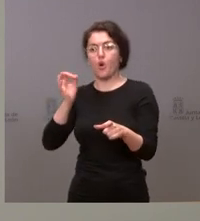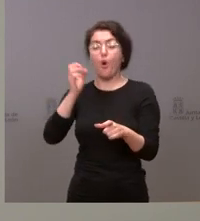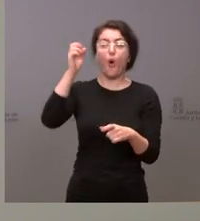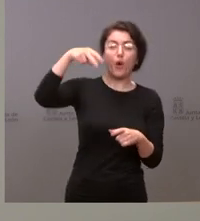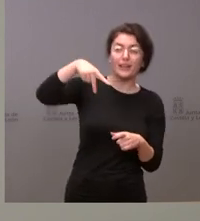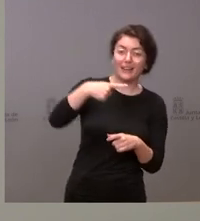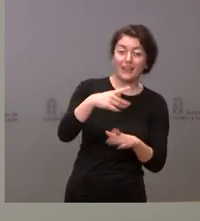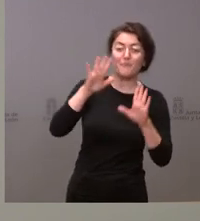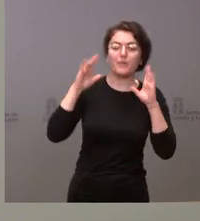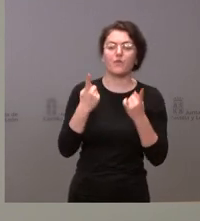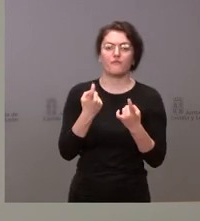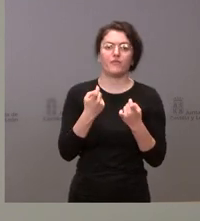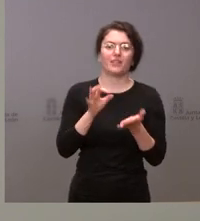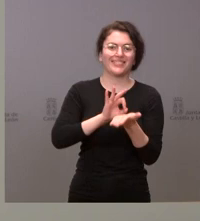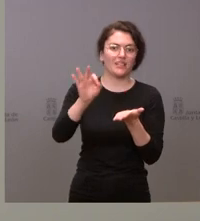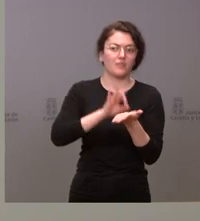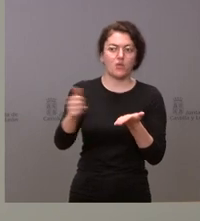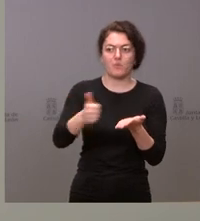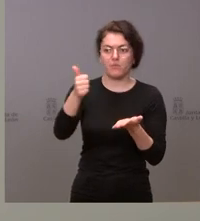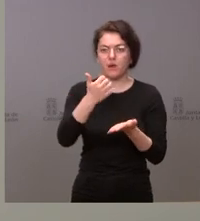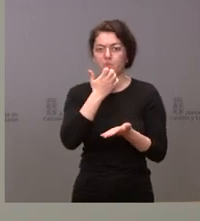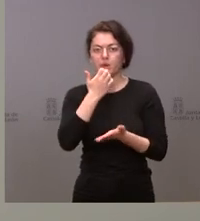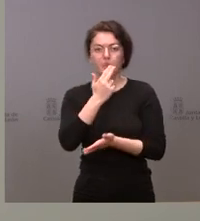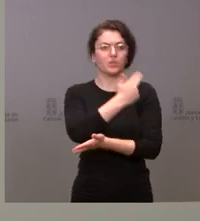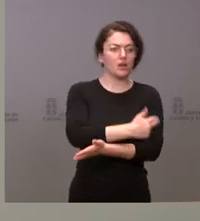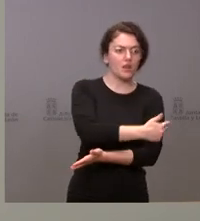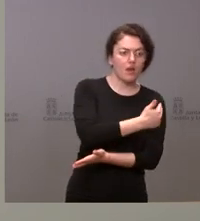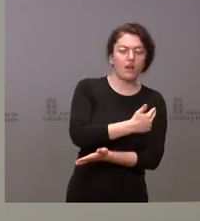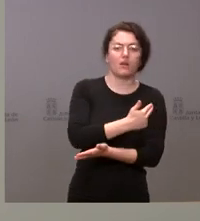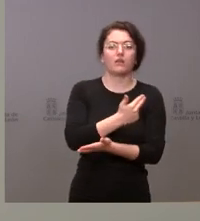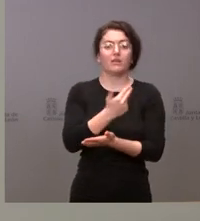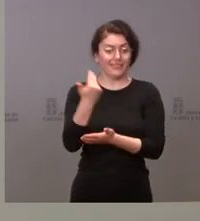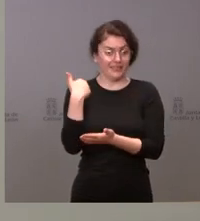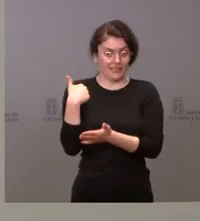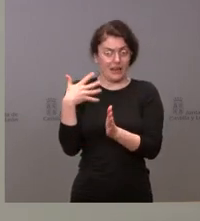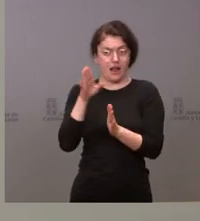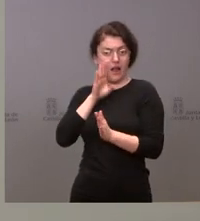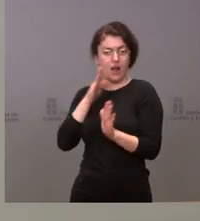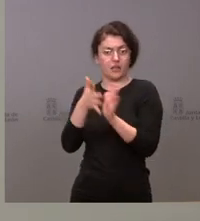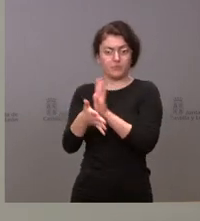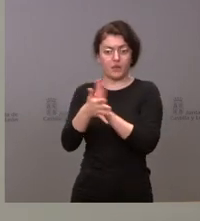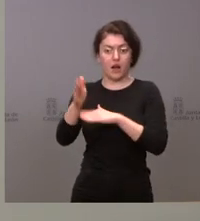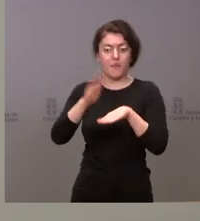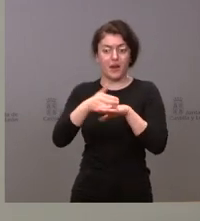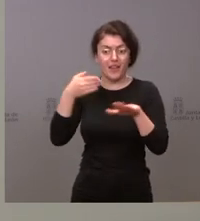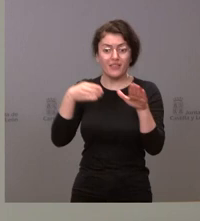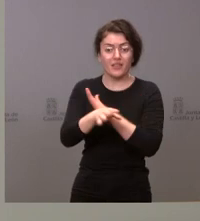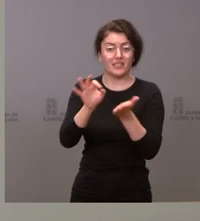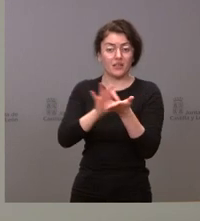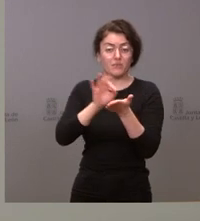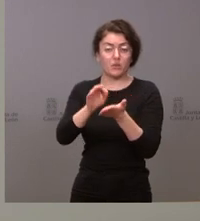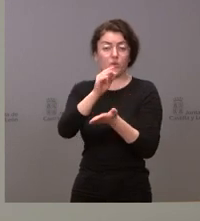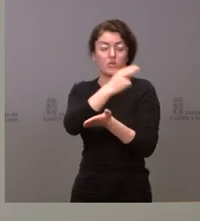a requerir de otro tipo de servicios, de la sanidad. Y él se ha hablado hoy de cómo acceder al servicio sanitario de los servicios sociales